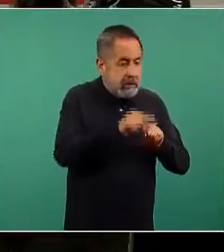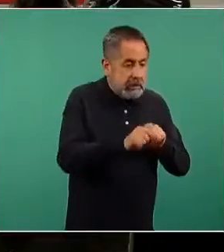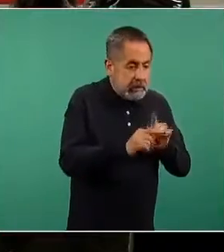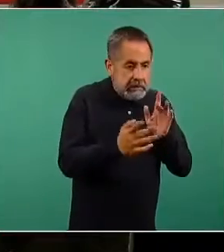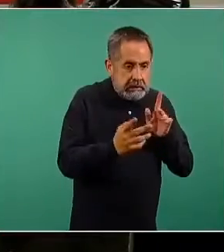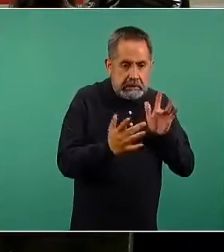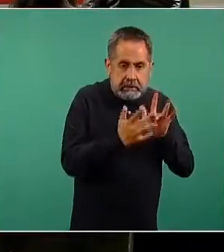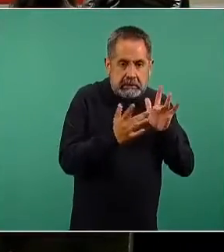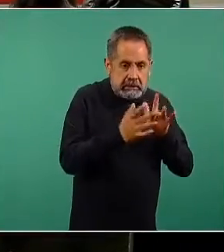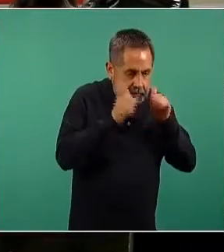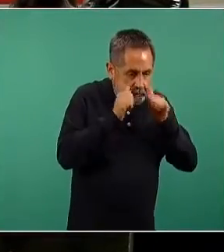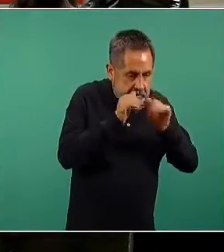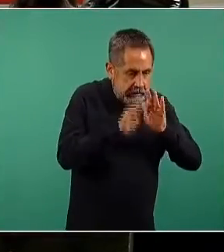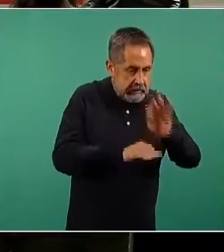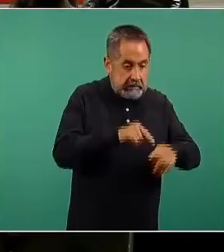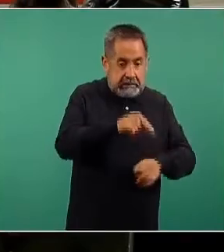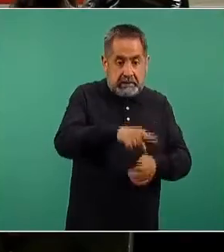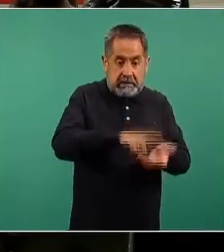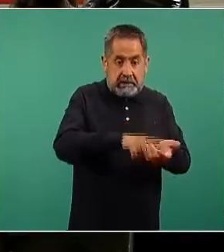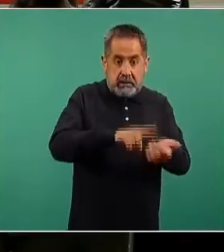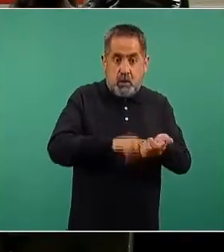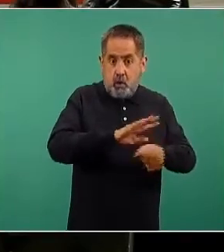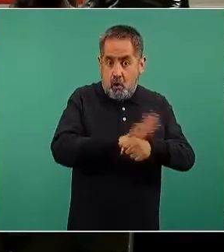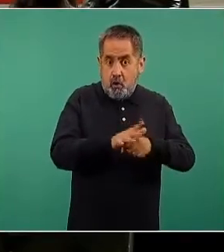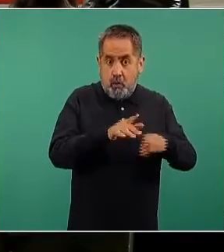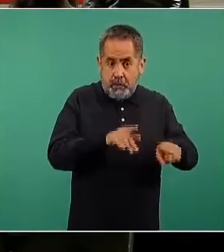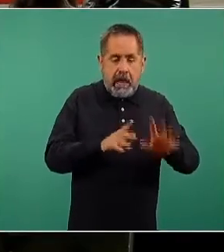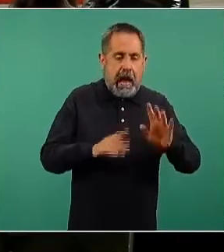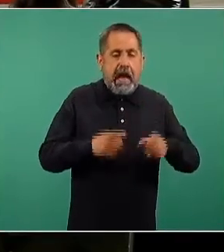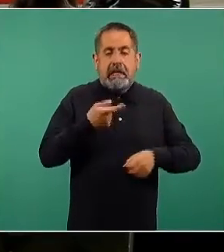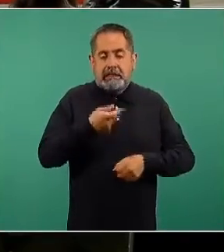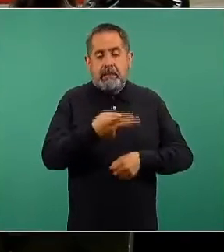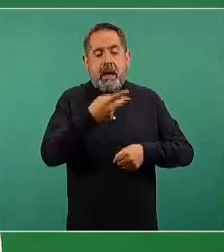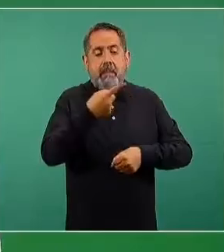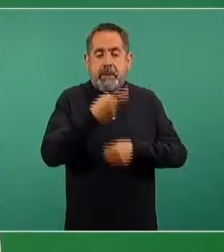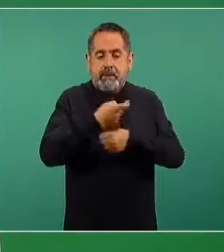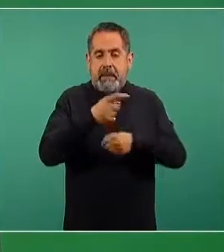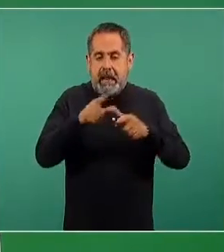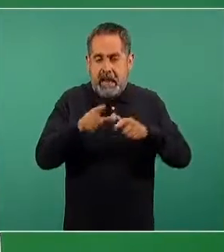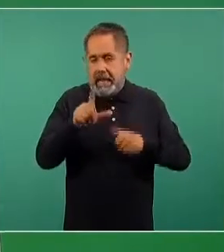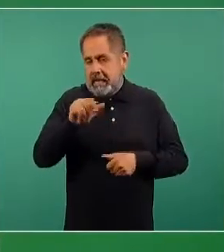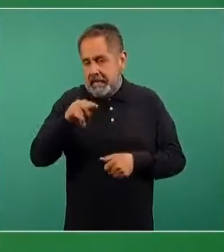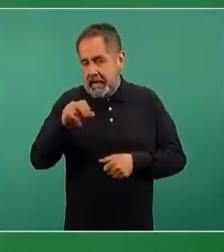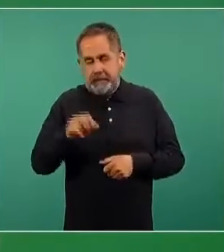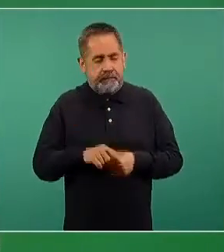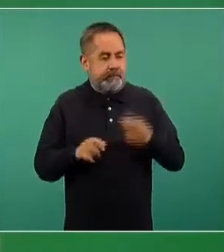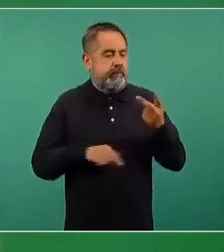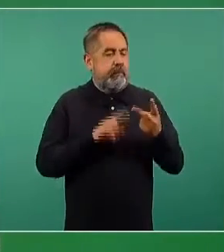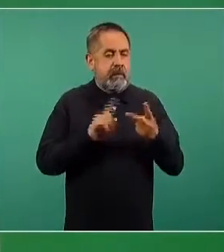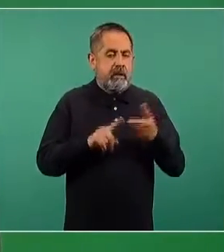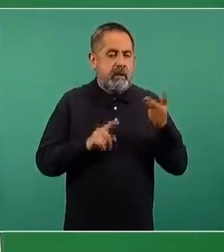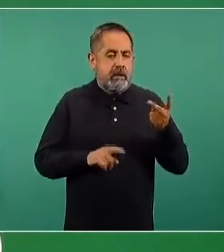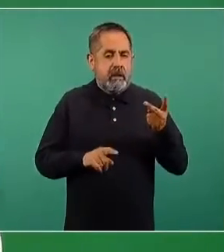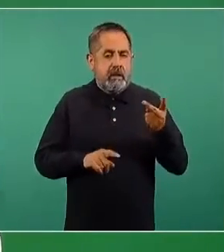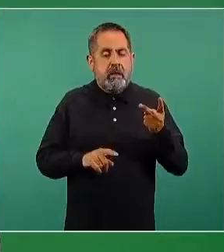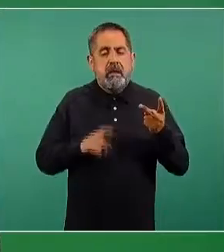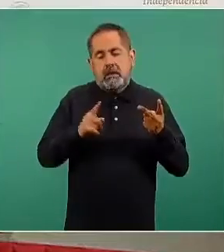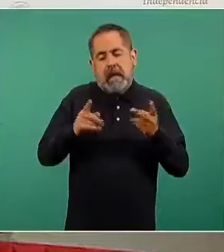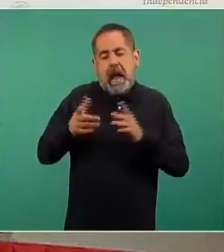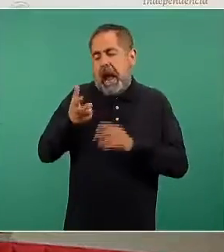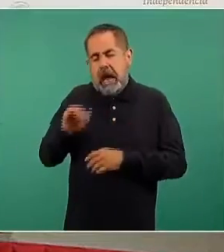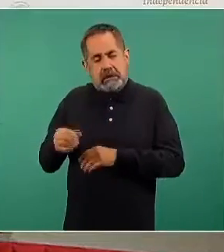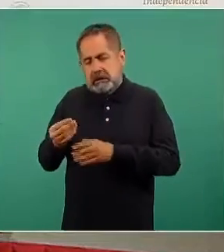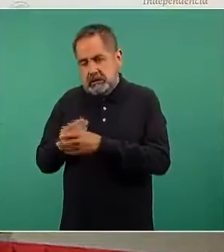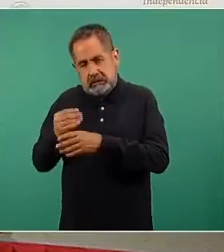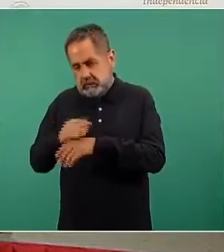continuamente a personas que tienen COVID. La segunda línea, estas son denominaciones técnicas, nada tiene que ver con la preferencia o la